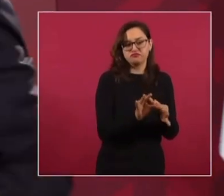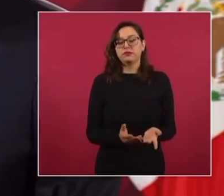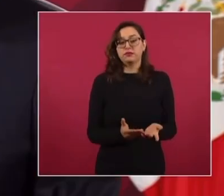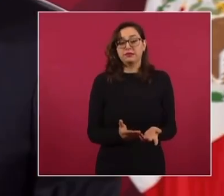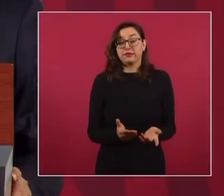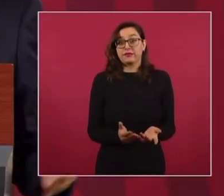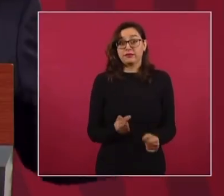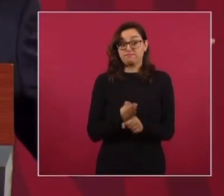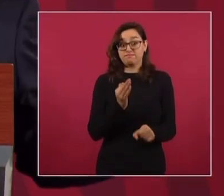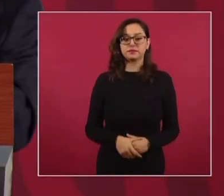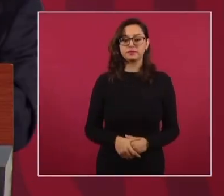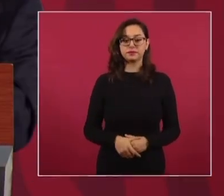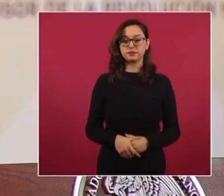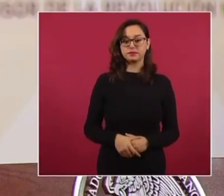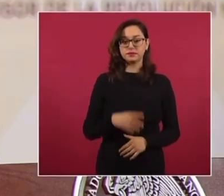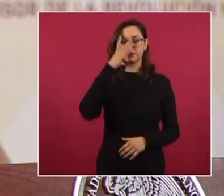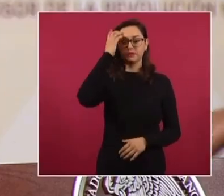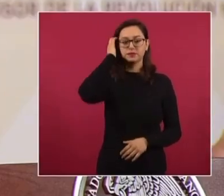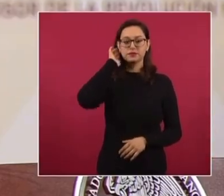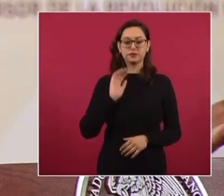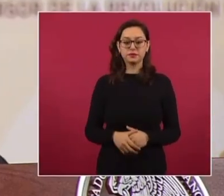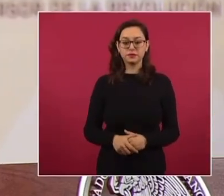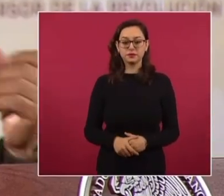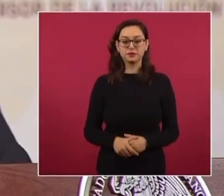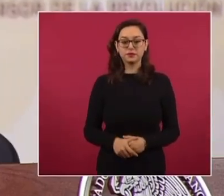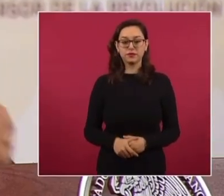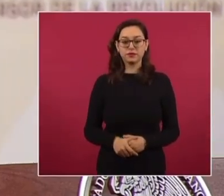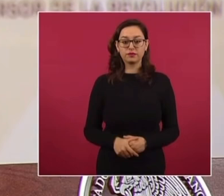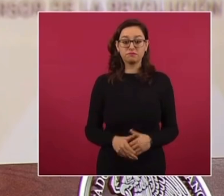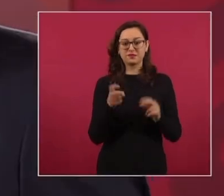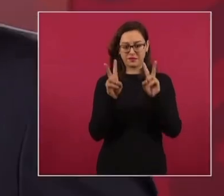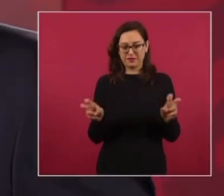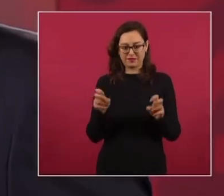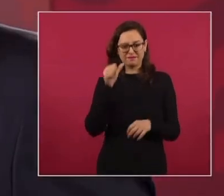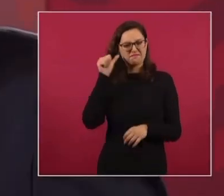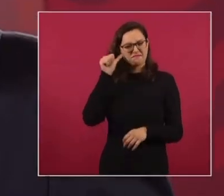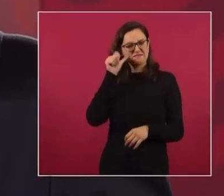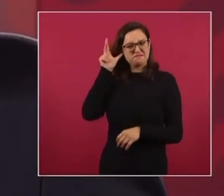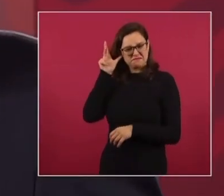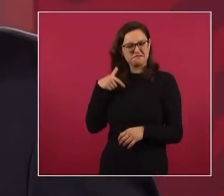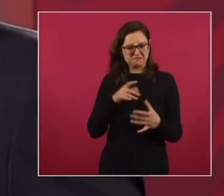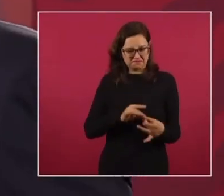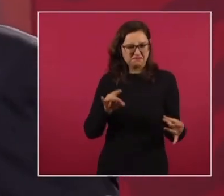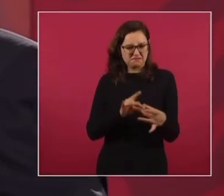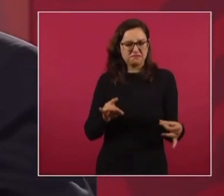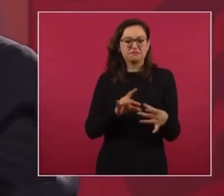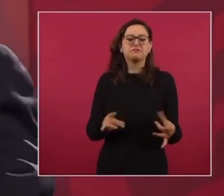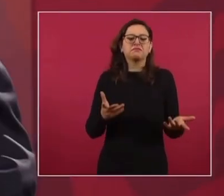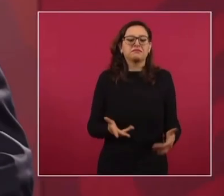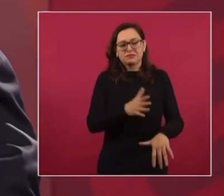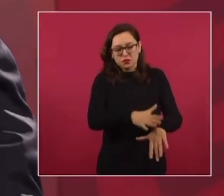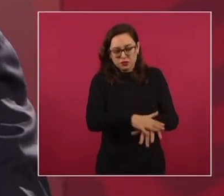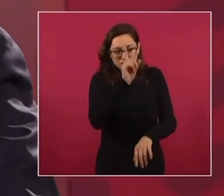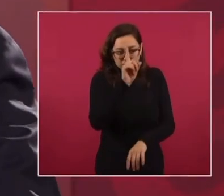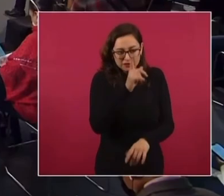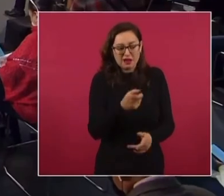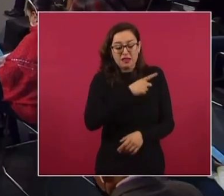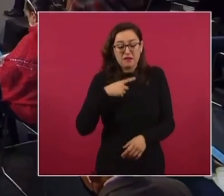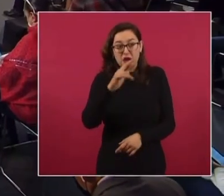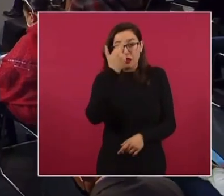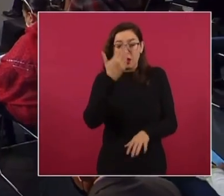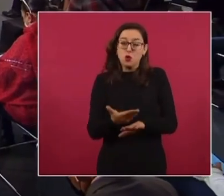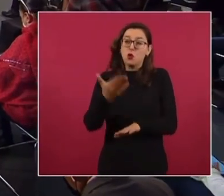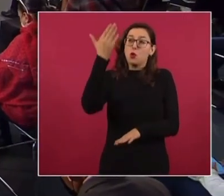en una etapa decadente. Y que no me den de echar la culpa a mí. Cómo yo recomendaba que regresaran a sus orígenes.